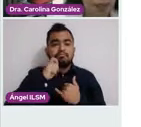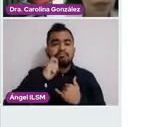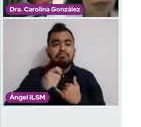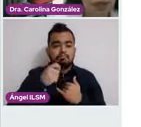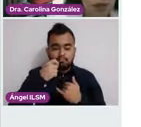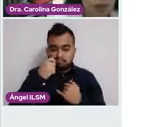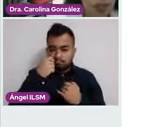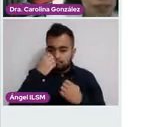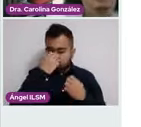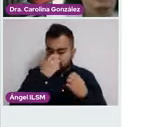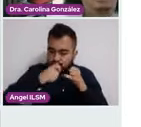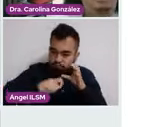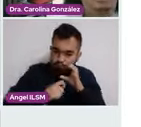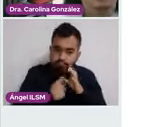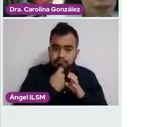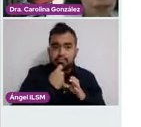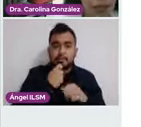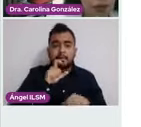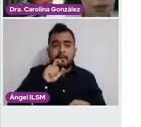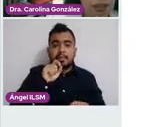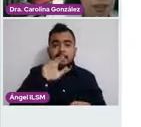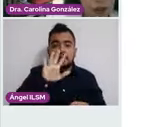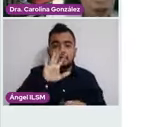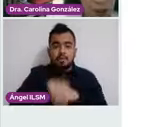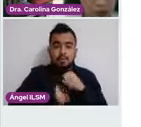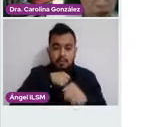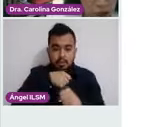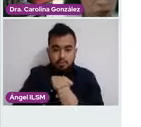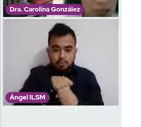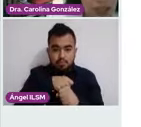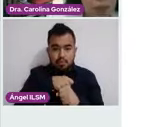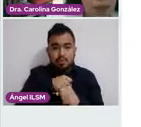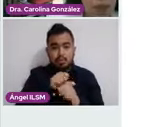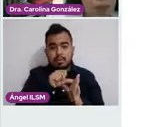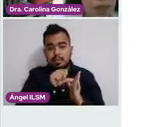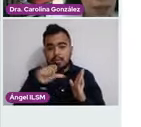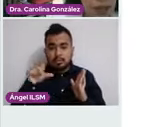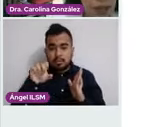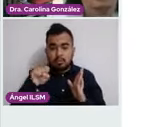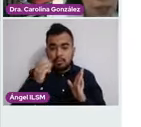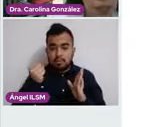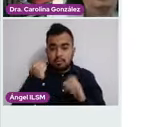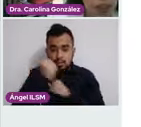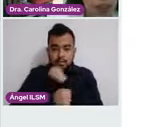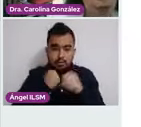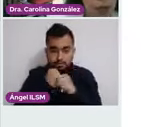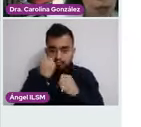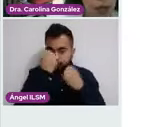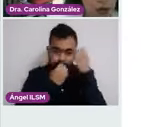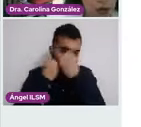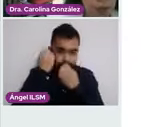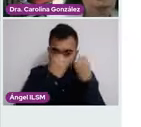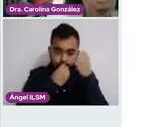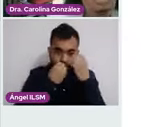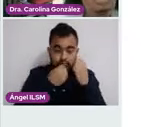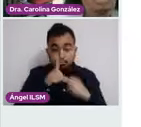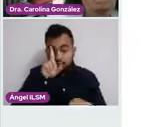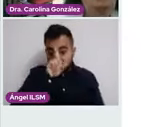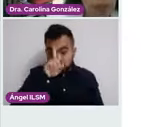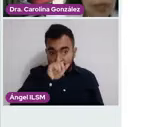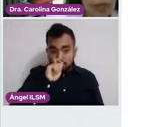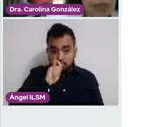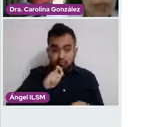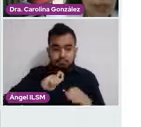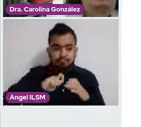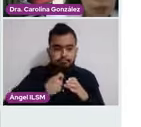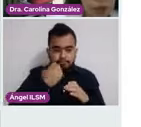de iniciarse a partir de los 25 años y va a terminar a los 69 años. Se va a recomendar de 25 a 34 años el papá Nicolau